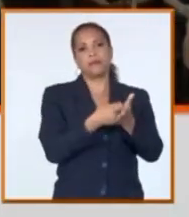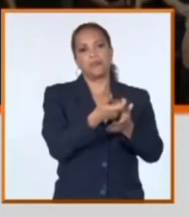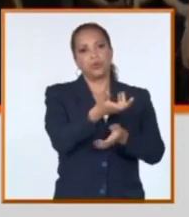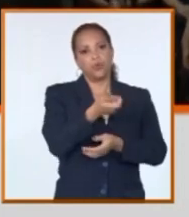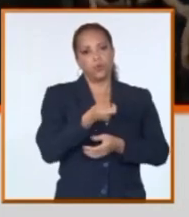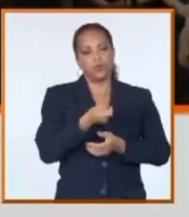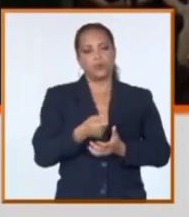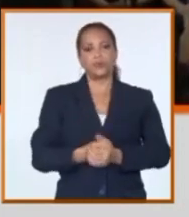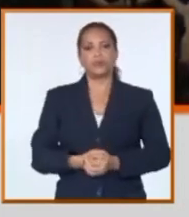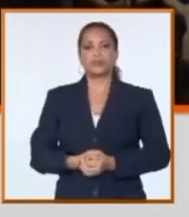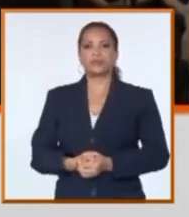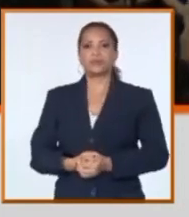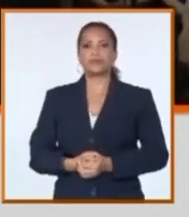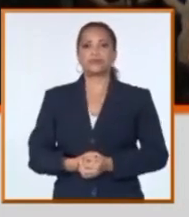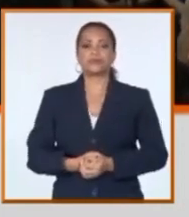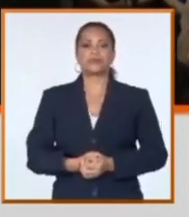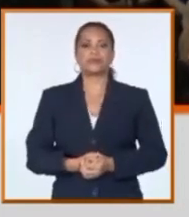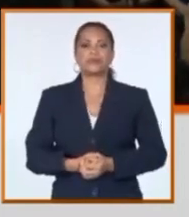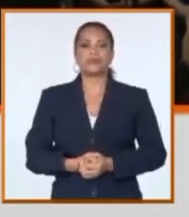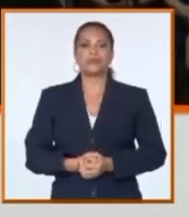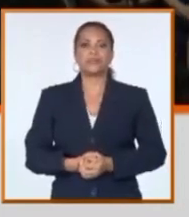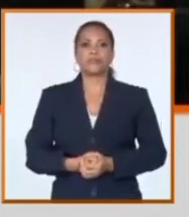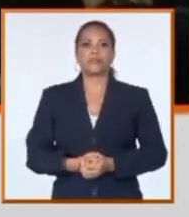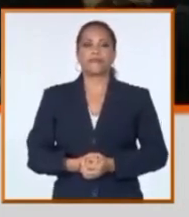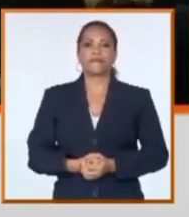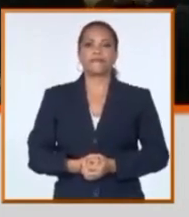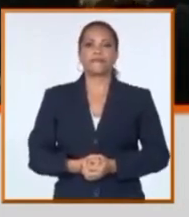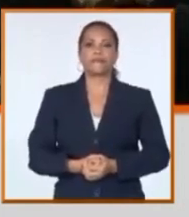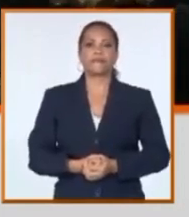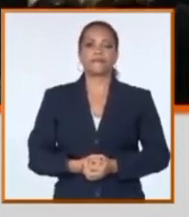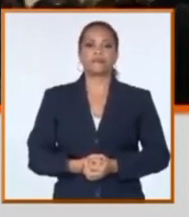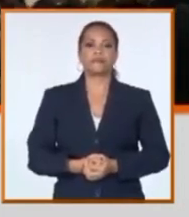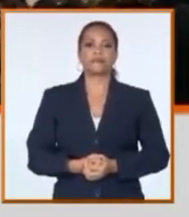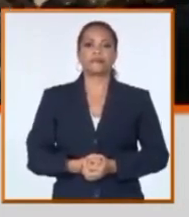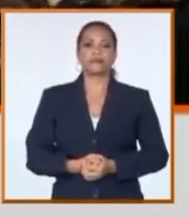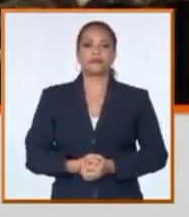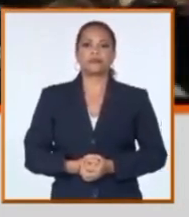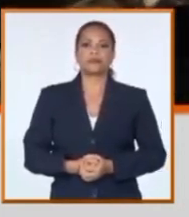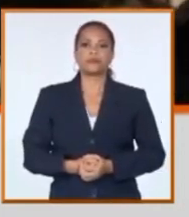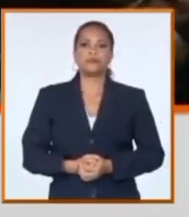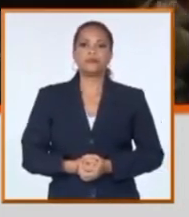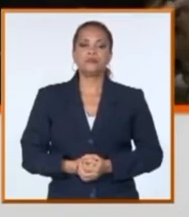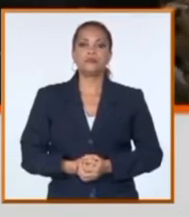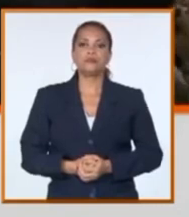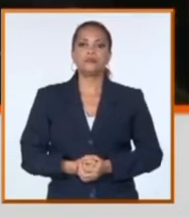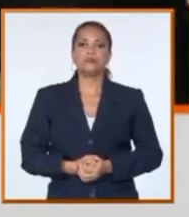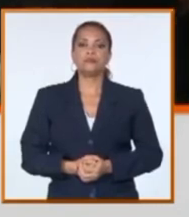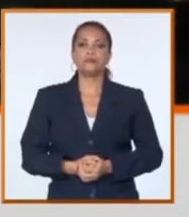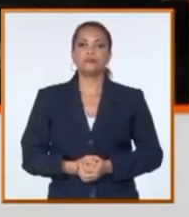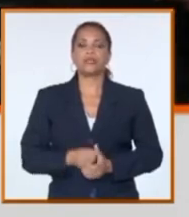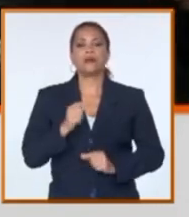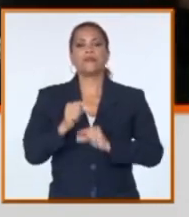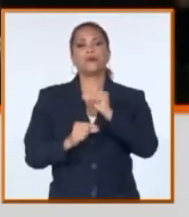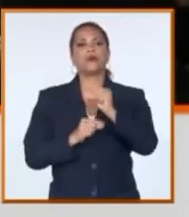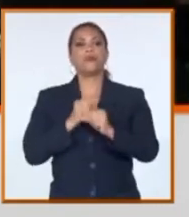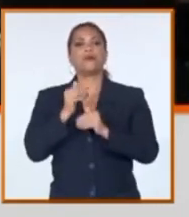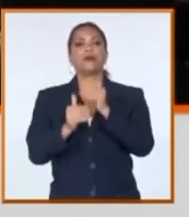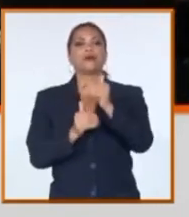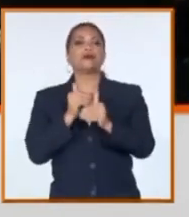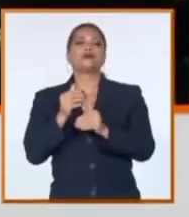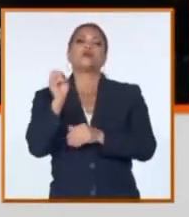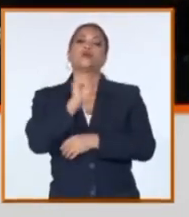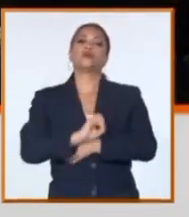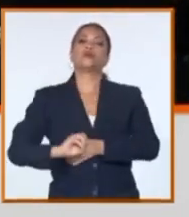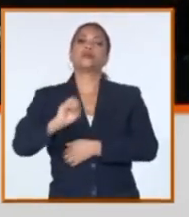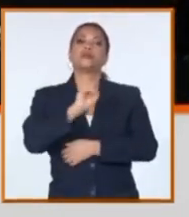perfectamente nuestras solicitudes y se han dado respuestas a las demandas que se han dado en esos territorios. avanza además en la organización